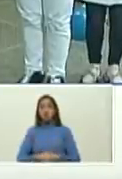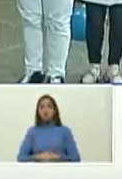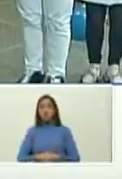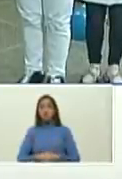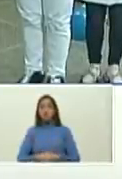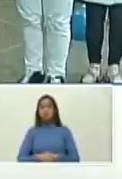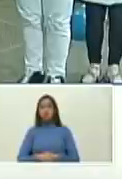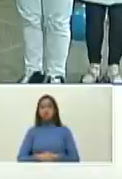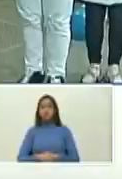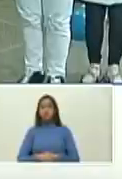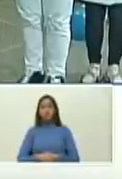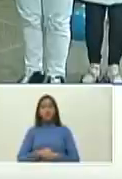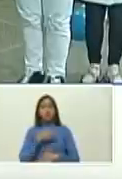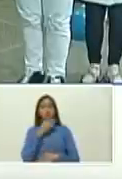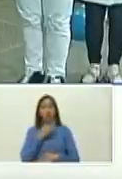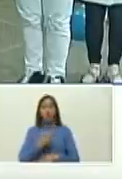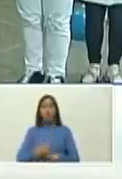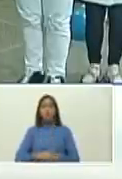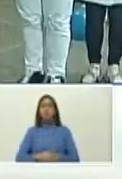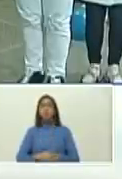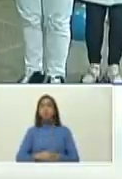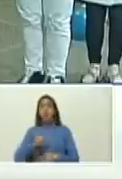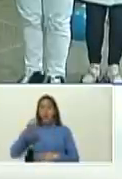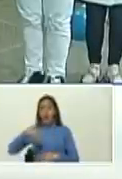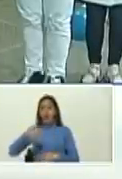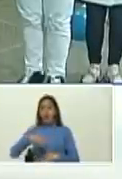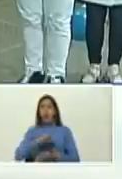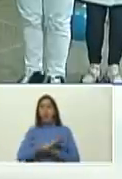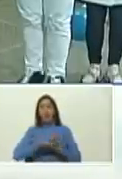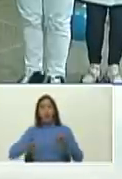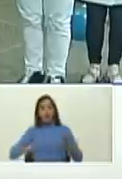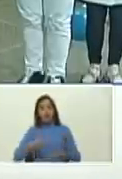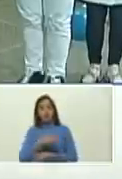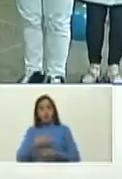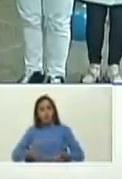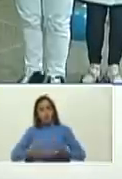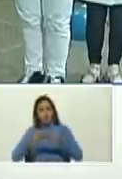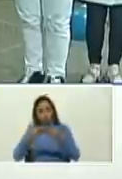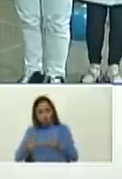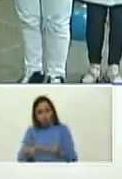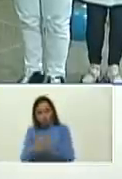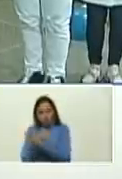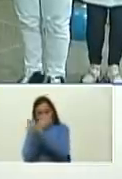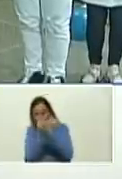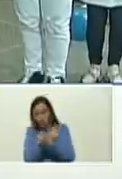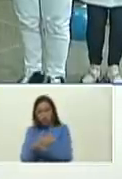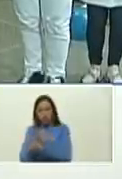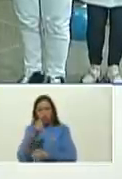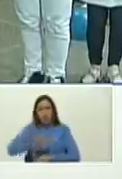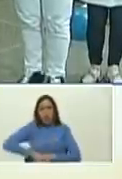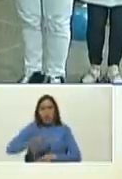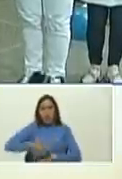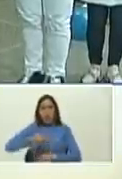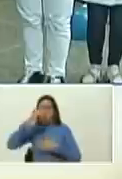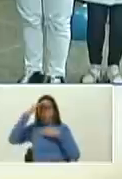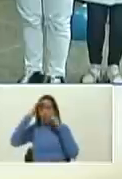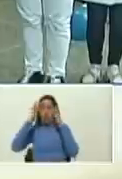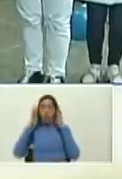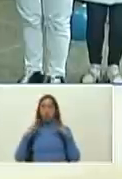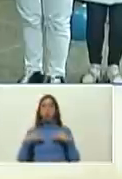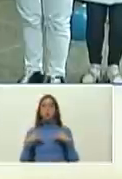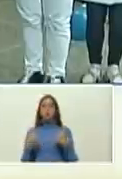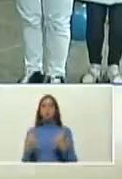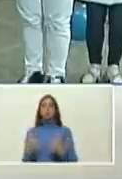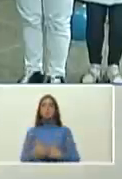un mes fácil aquí es gratuito con calidad con amor es lo más importante la atención médica